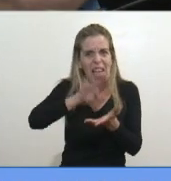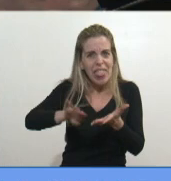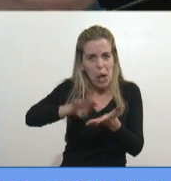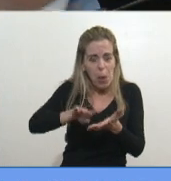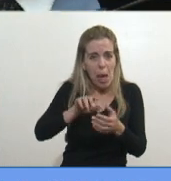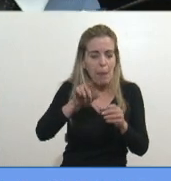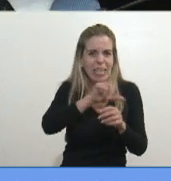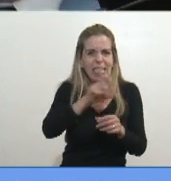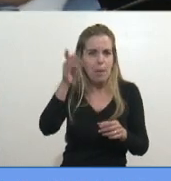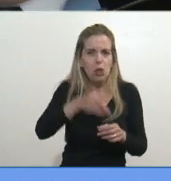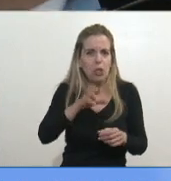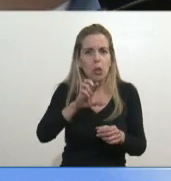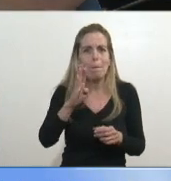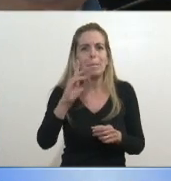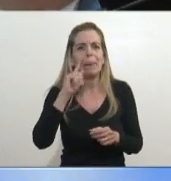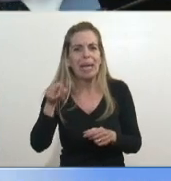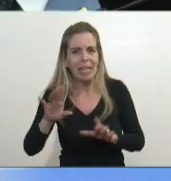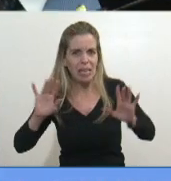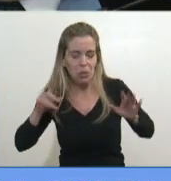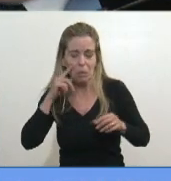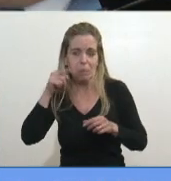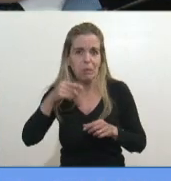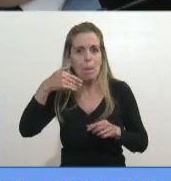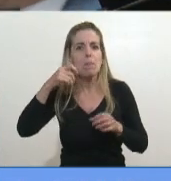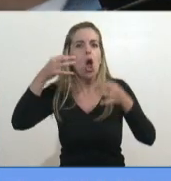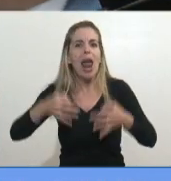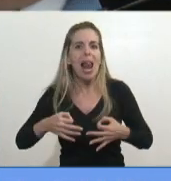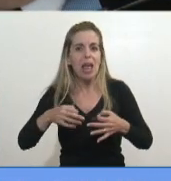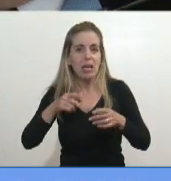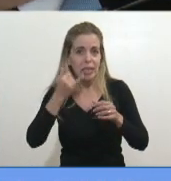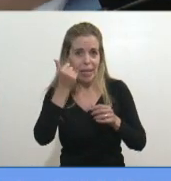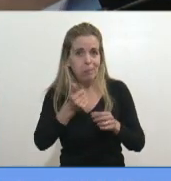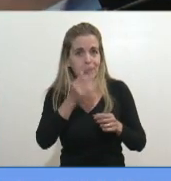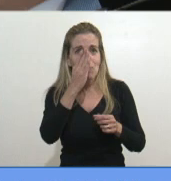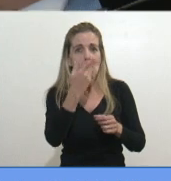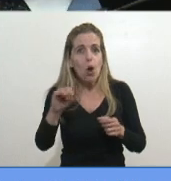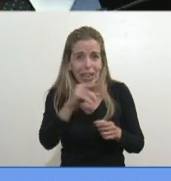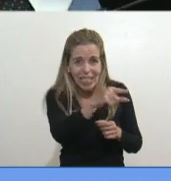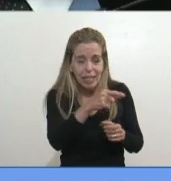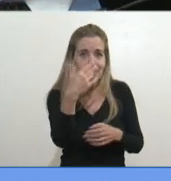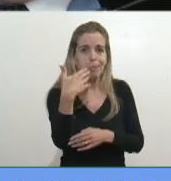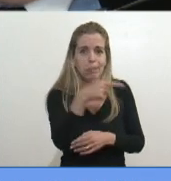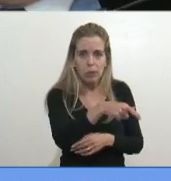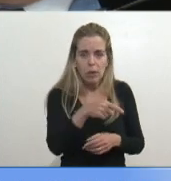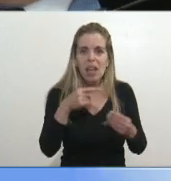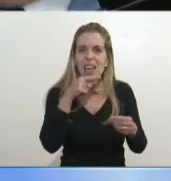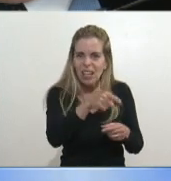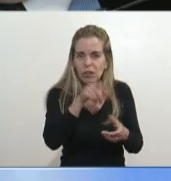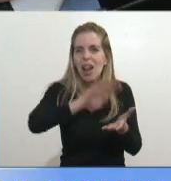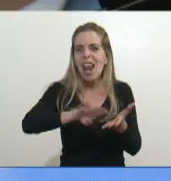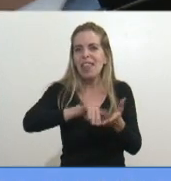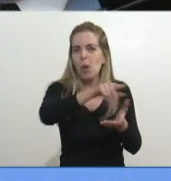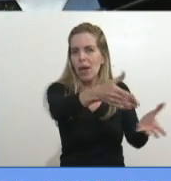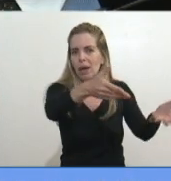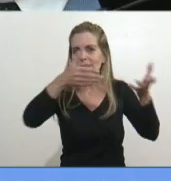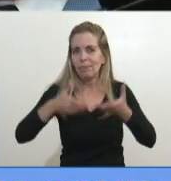eso es inmoral, ya que habló de lecciones de moral acá Burry, inmoral fue la deuda que nos dejaron, porque